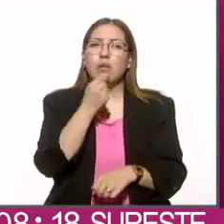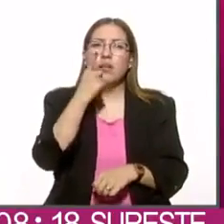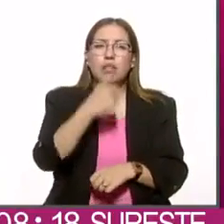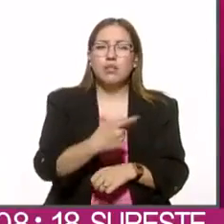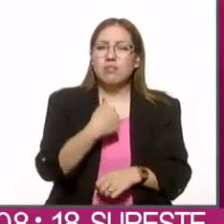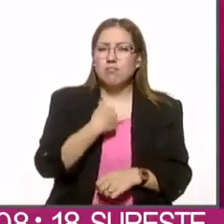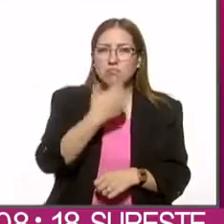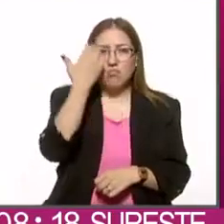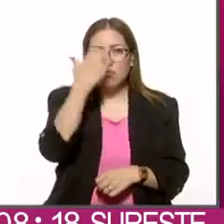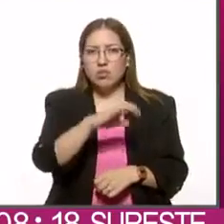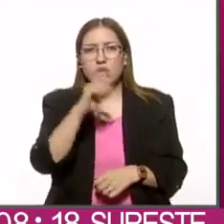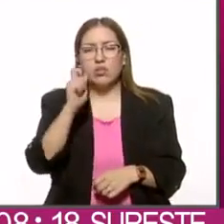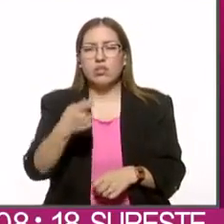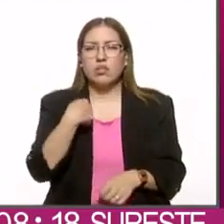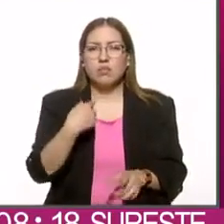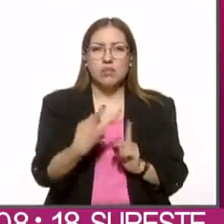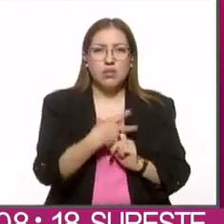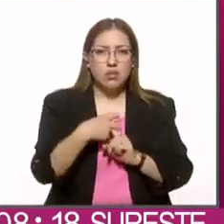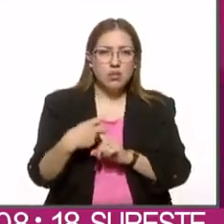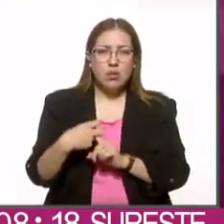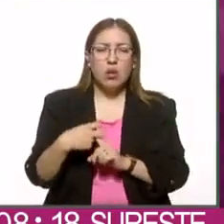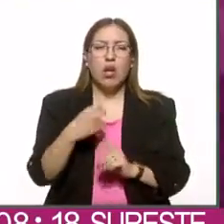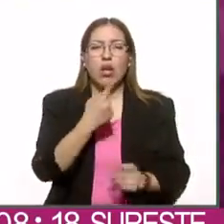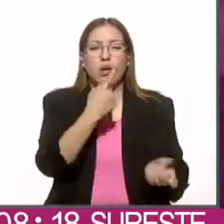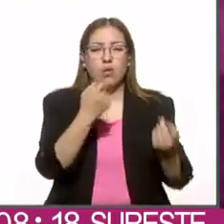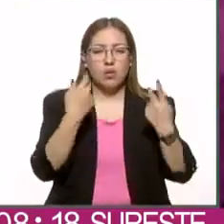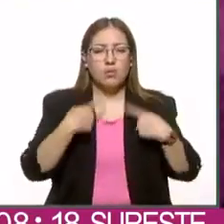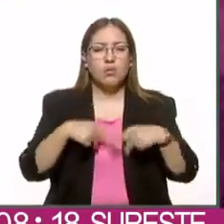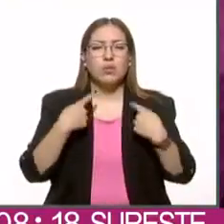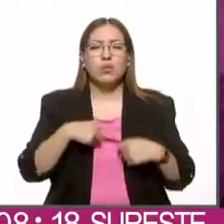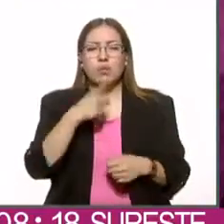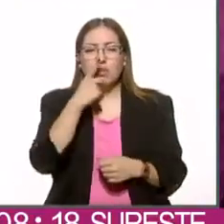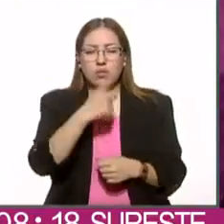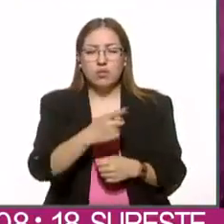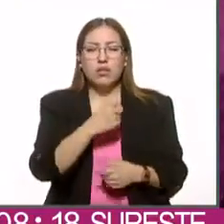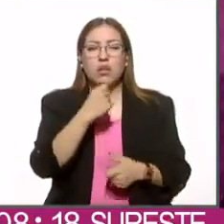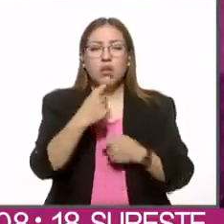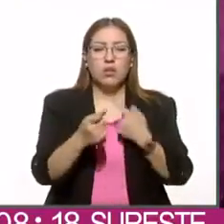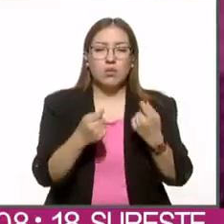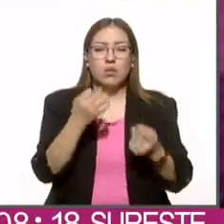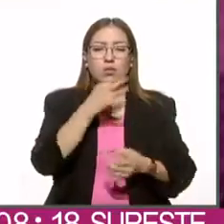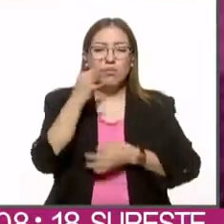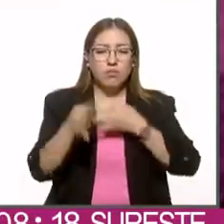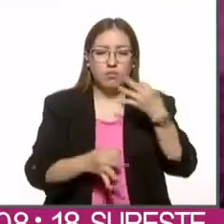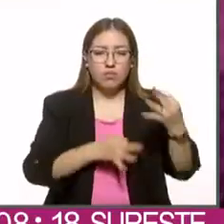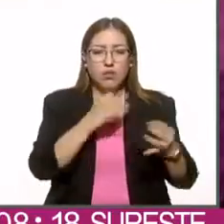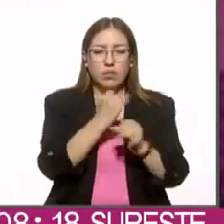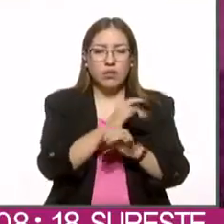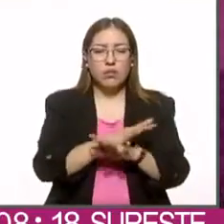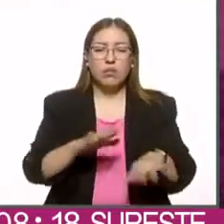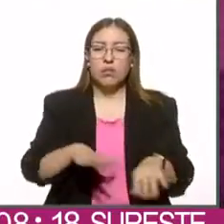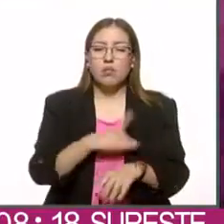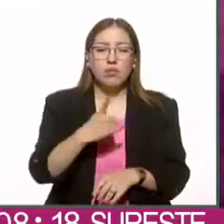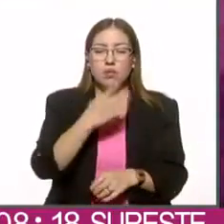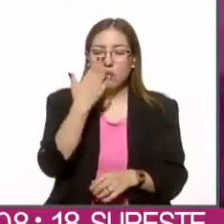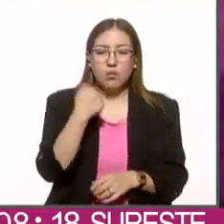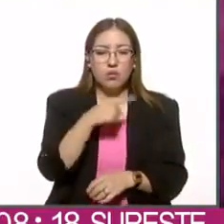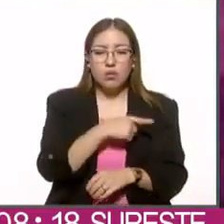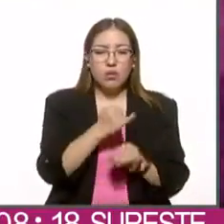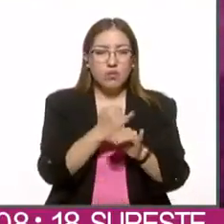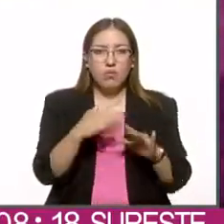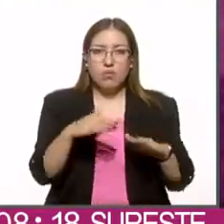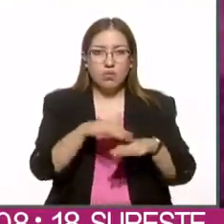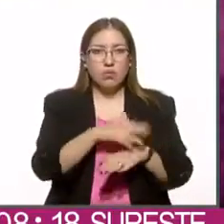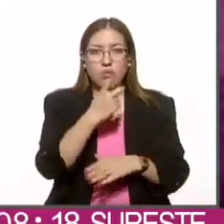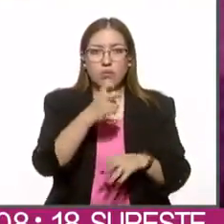desconocer si se trataba de un secuestro, como lo han dicho en algunas notas informativas, pues no cuenta con ninguna información al